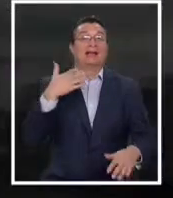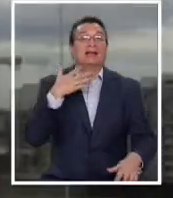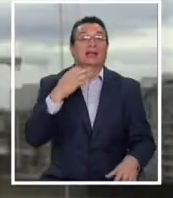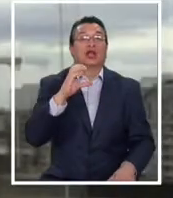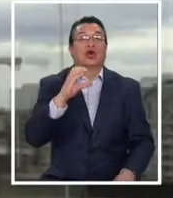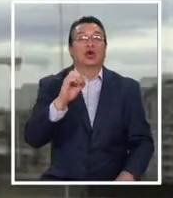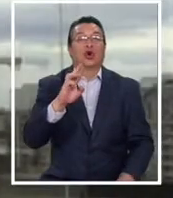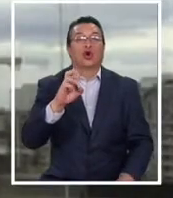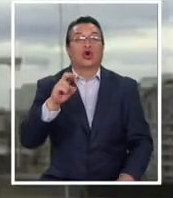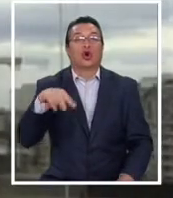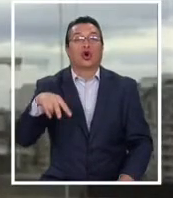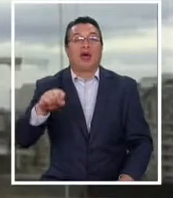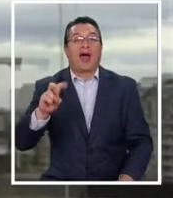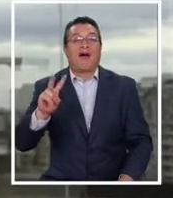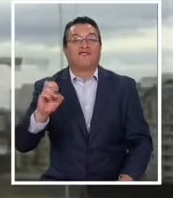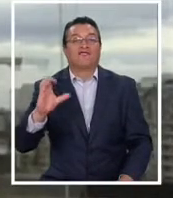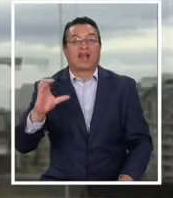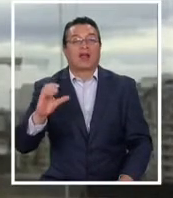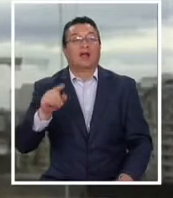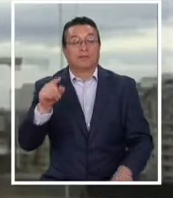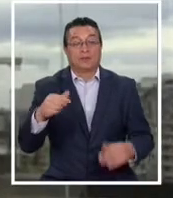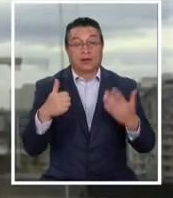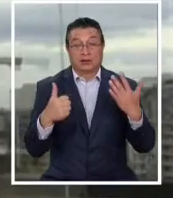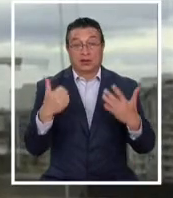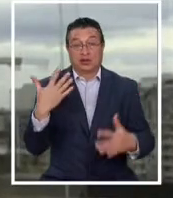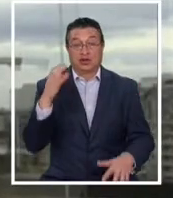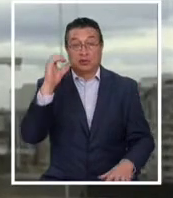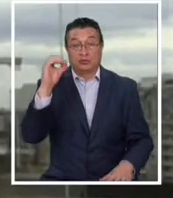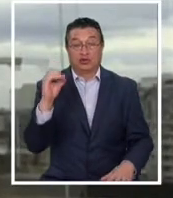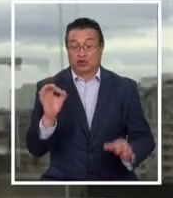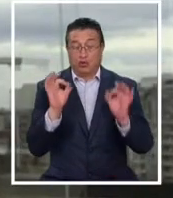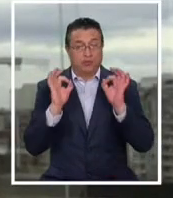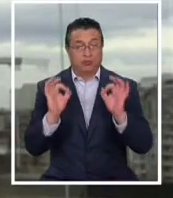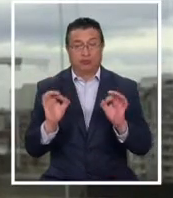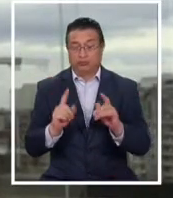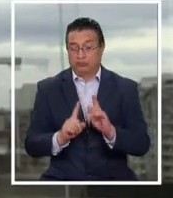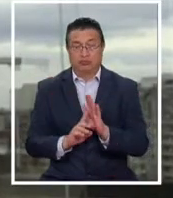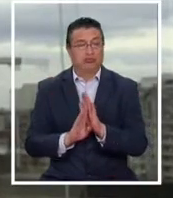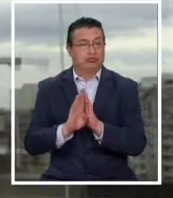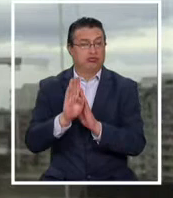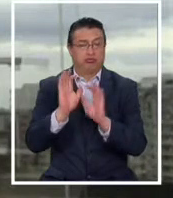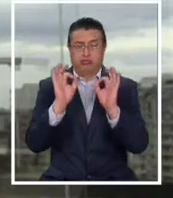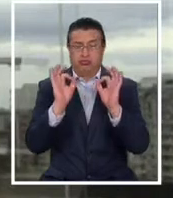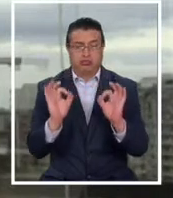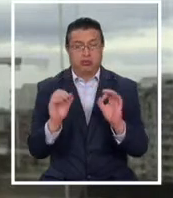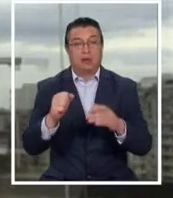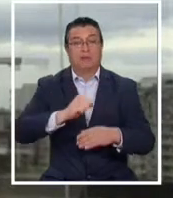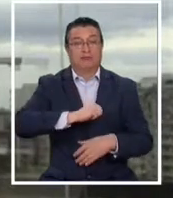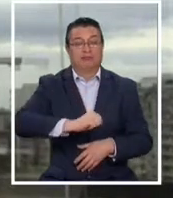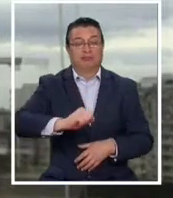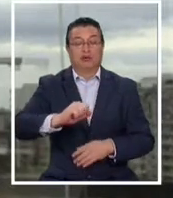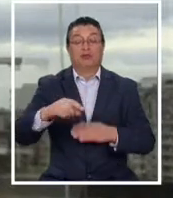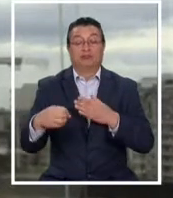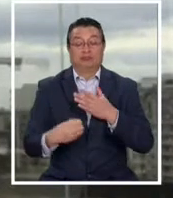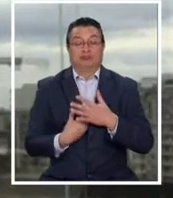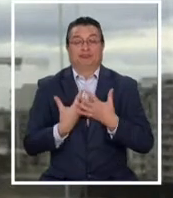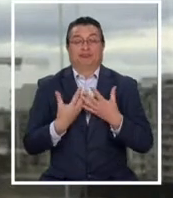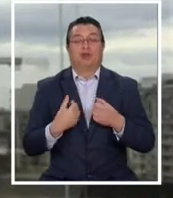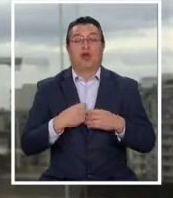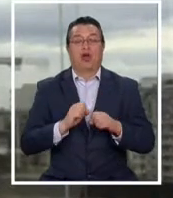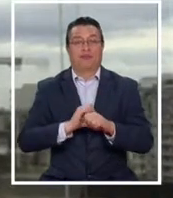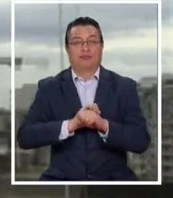Que es una efectividad del 65% para prevenir la aparición de COVID